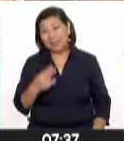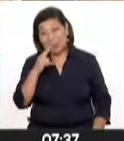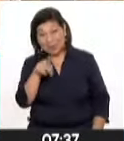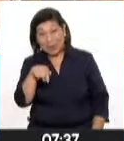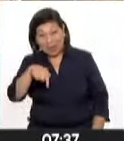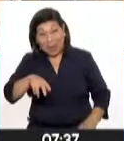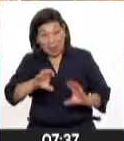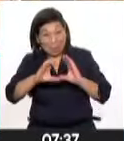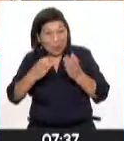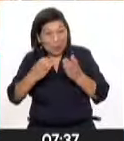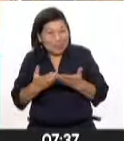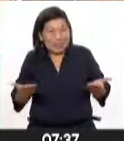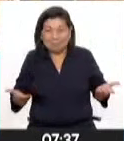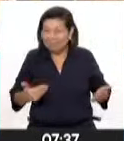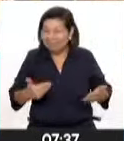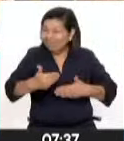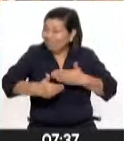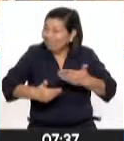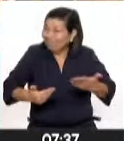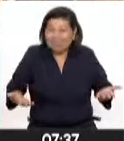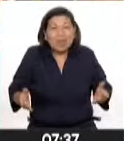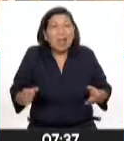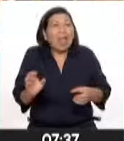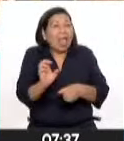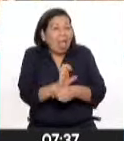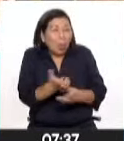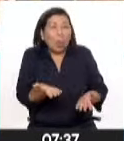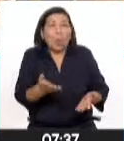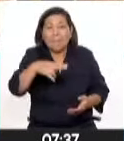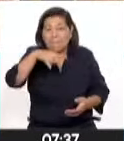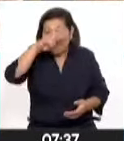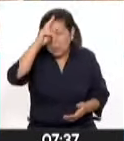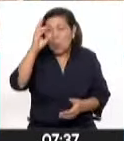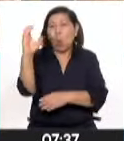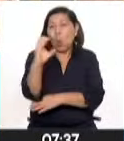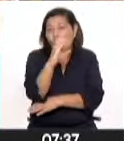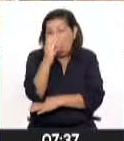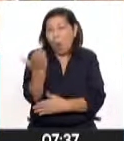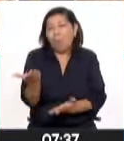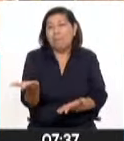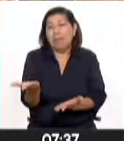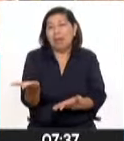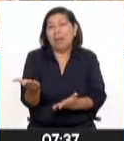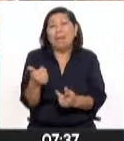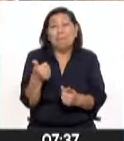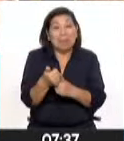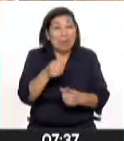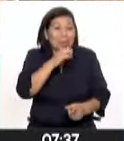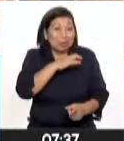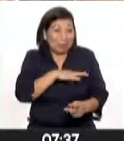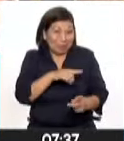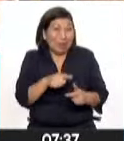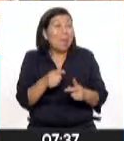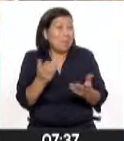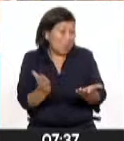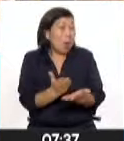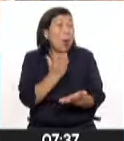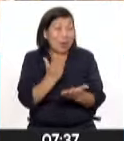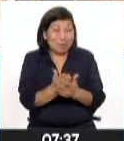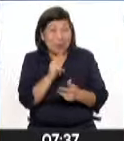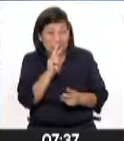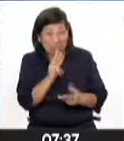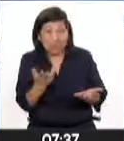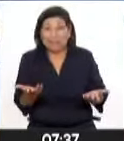políticos que pasan Ecuador, Perú, Colombia y mismo Chile. Es peligroso porque miran la